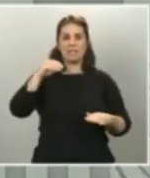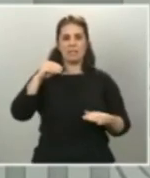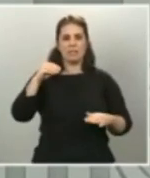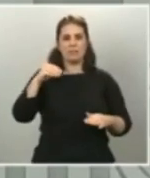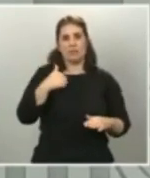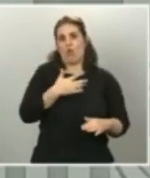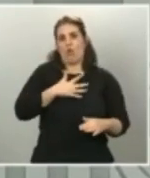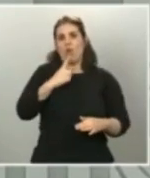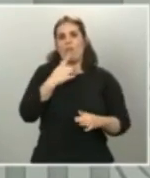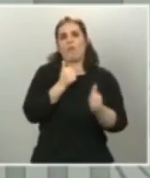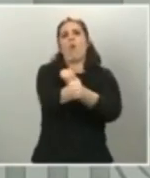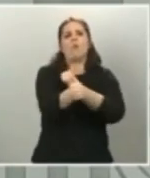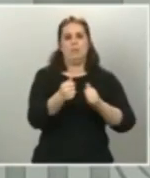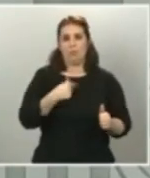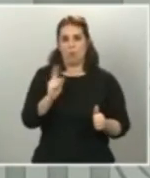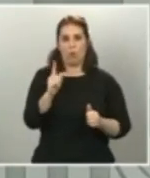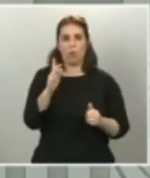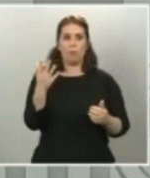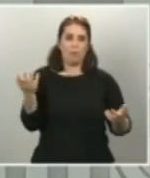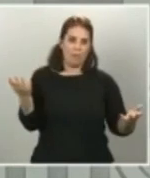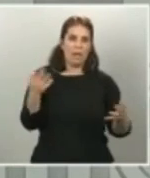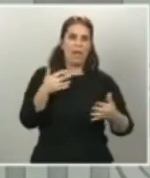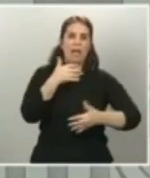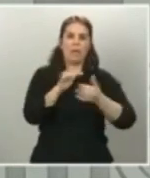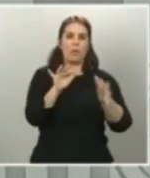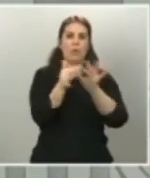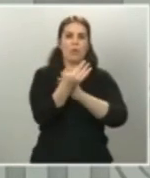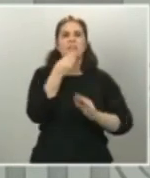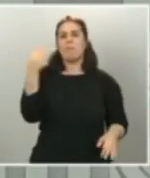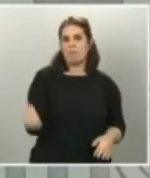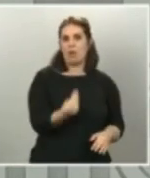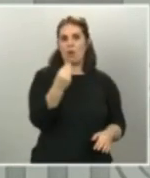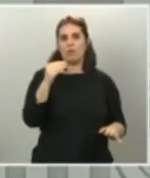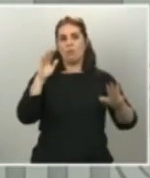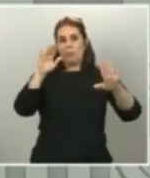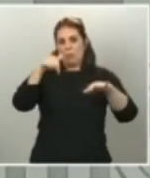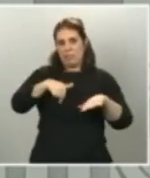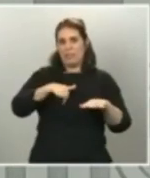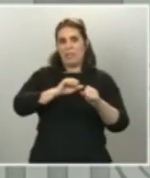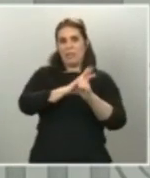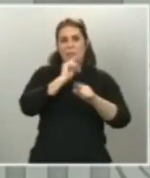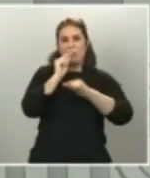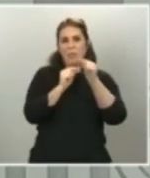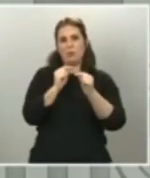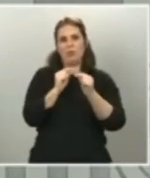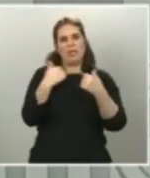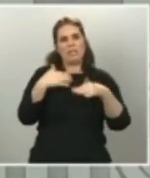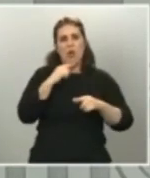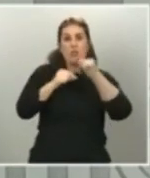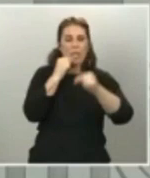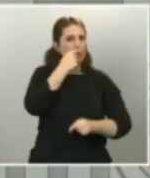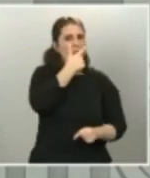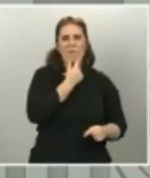de la epidemia está yendo mejor, aunque es un virus de mucho contagio. Por tanto, gobierno va a seguir actuando siempre con